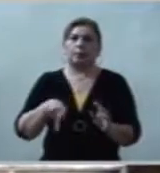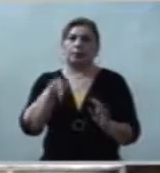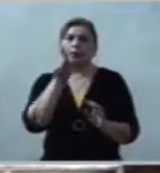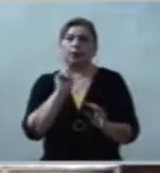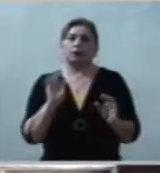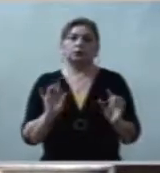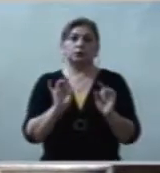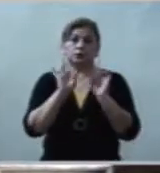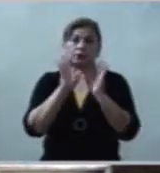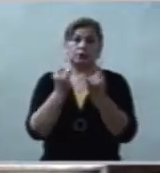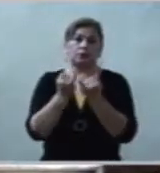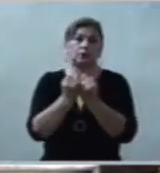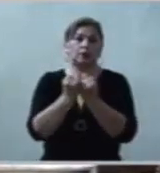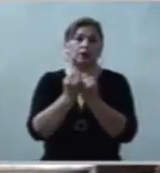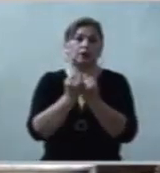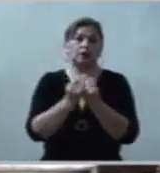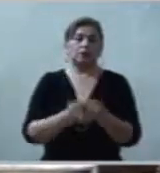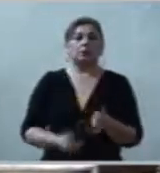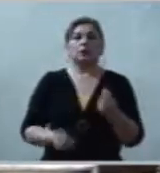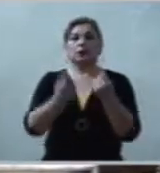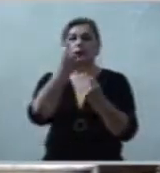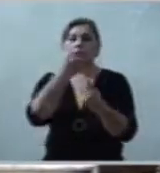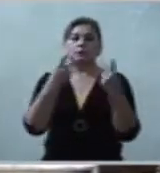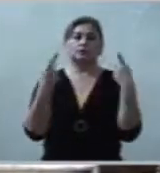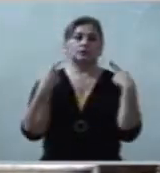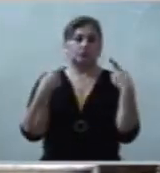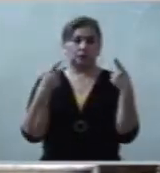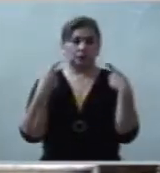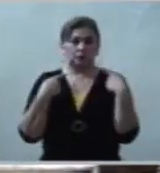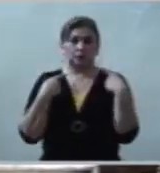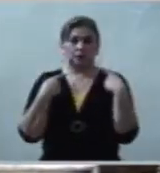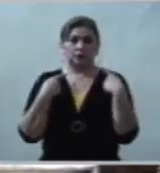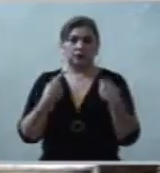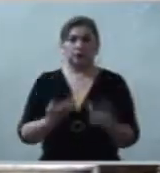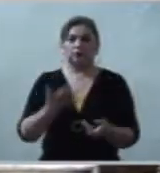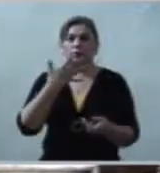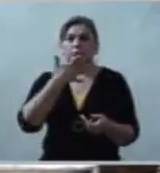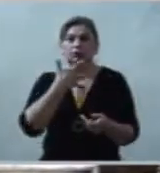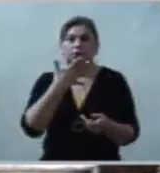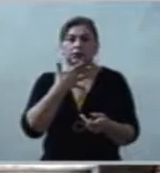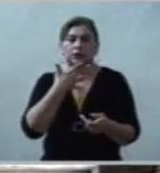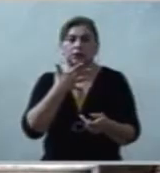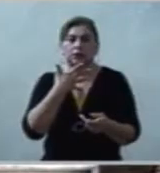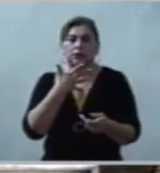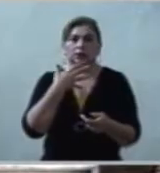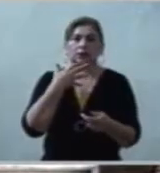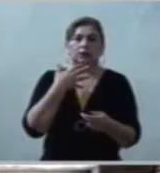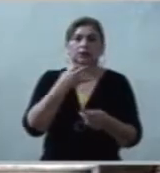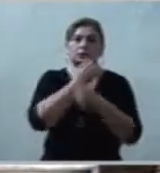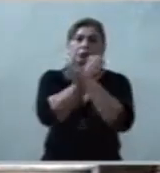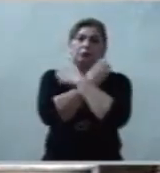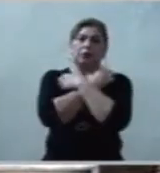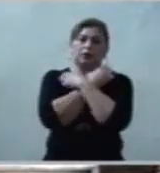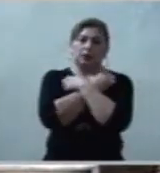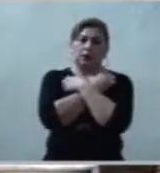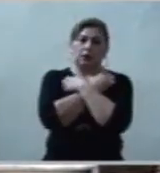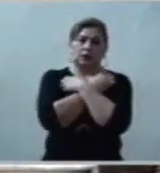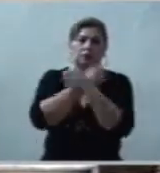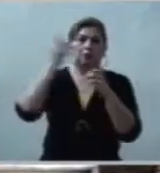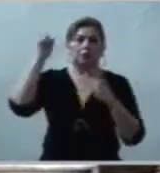ocurre, que personas que teniendo ciencia, siendo